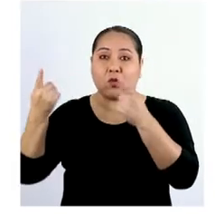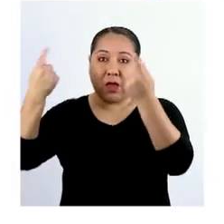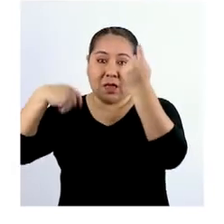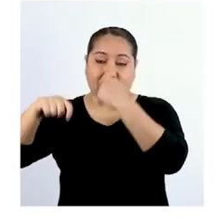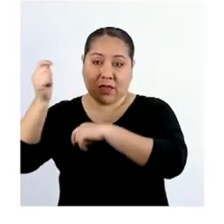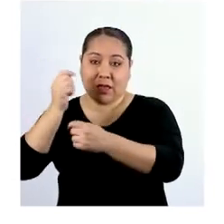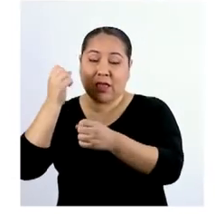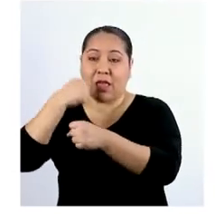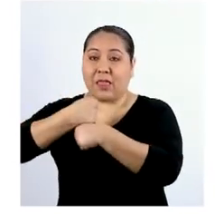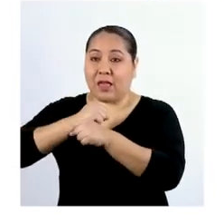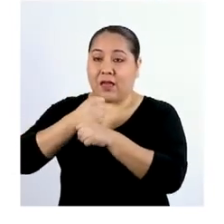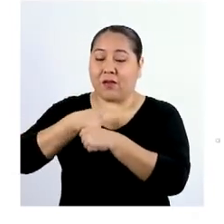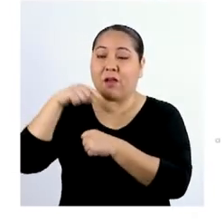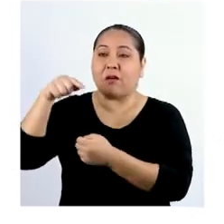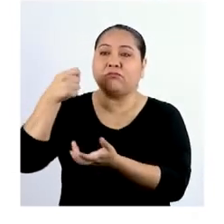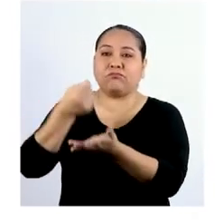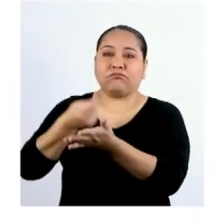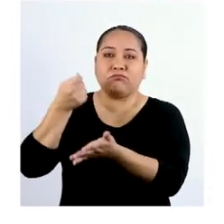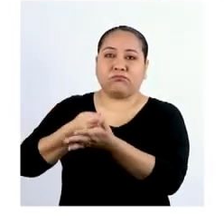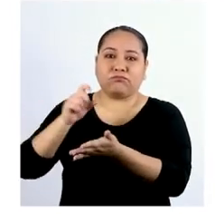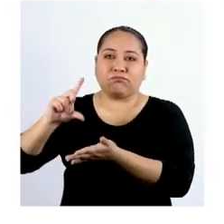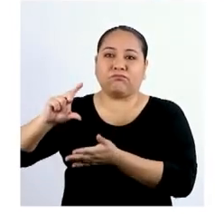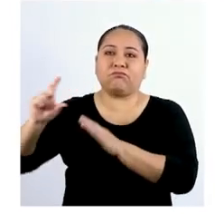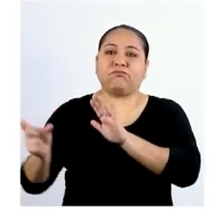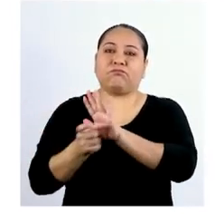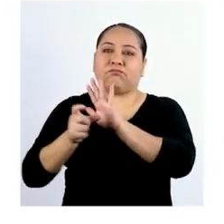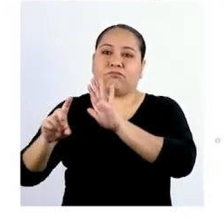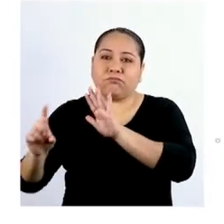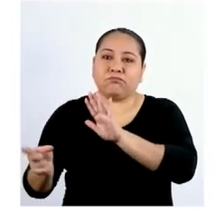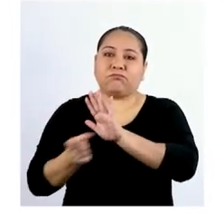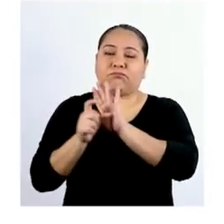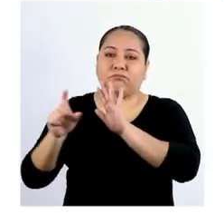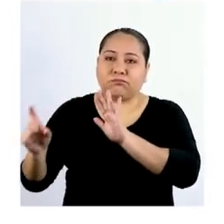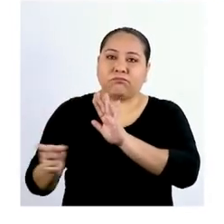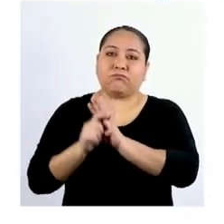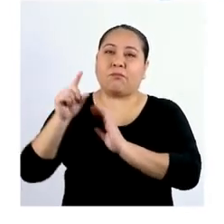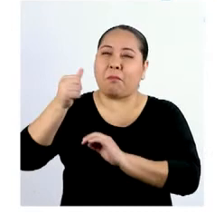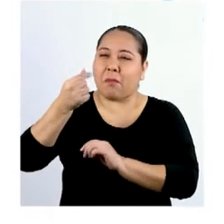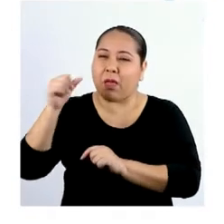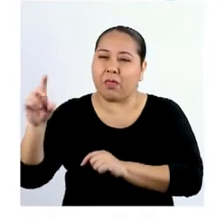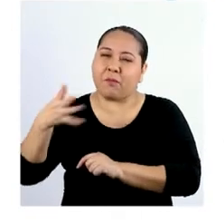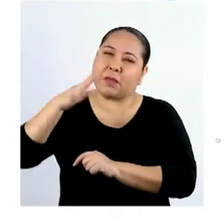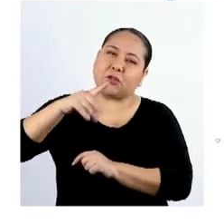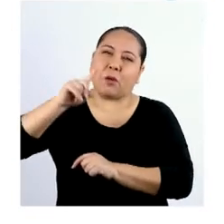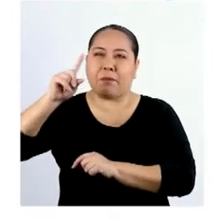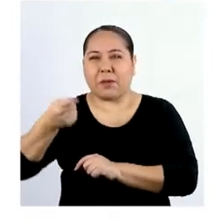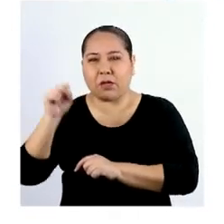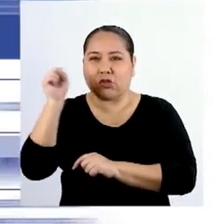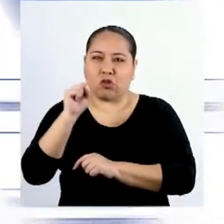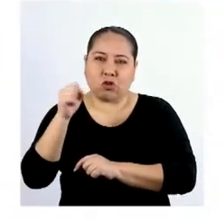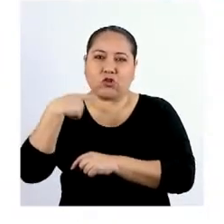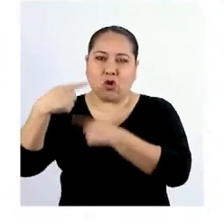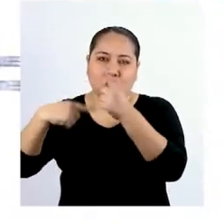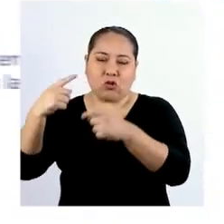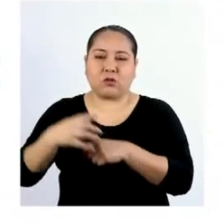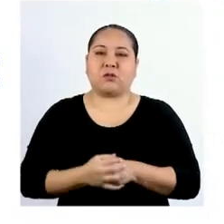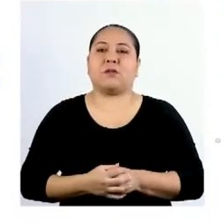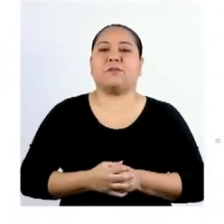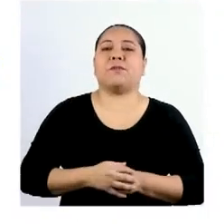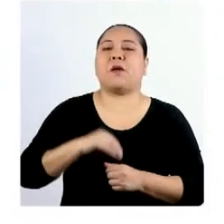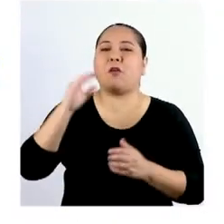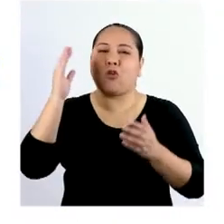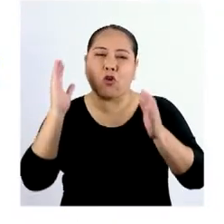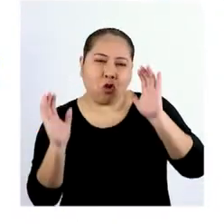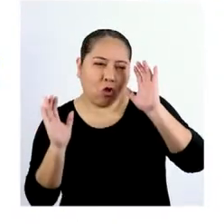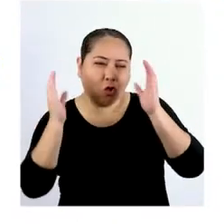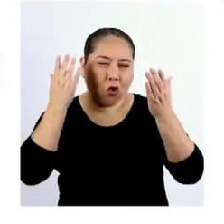cafetín, implicaría ingresos diarios adicionales para la familia. Alrededor de 1.000 soles. Finalmente,